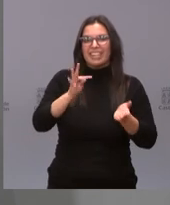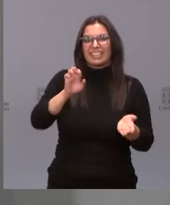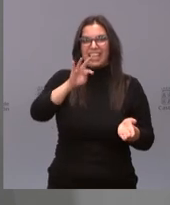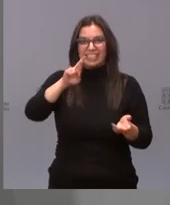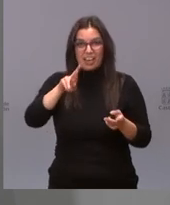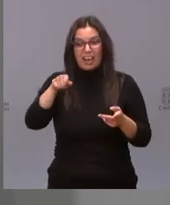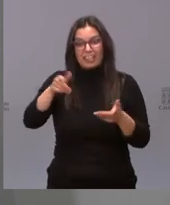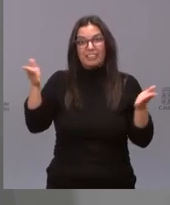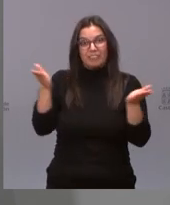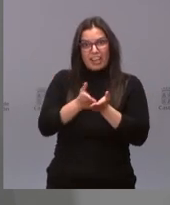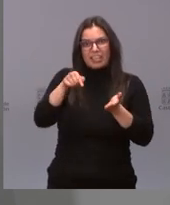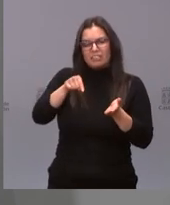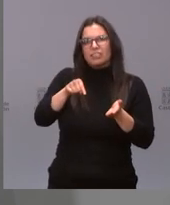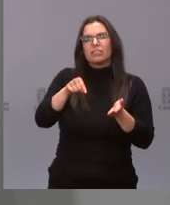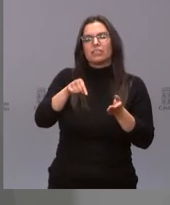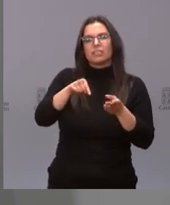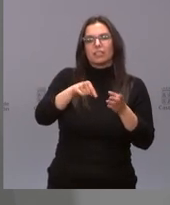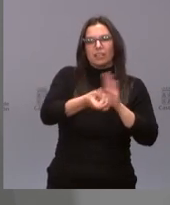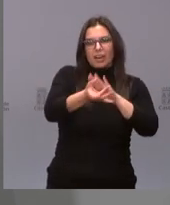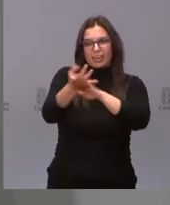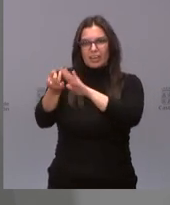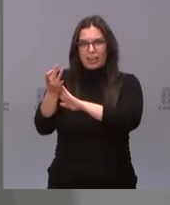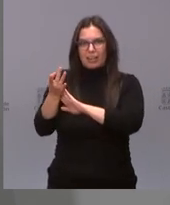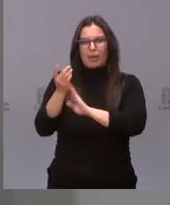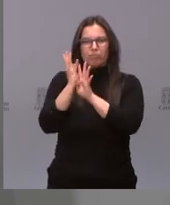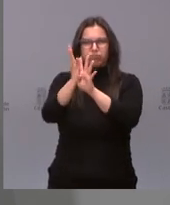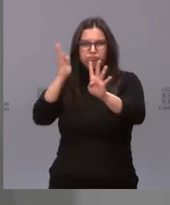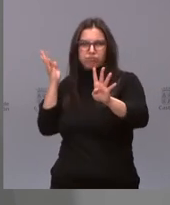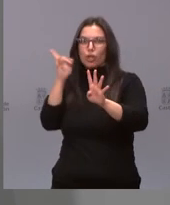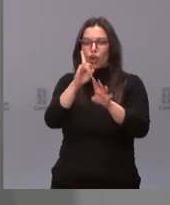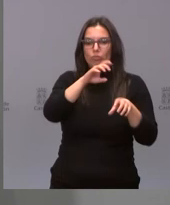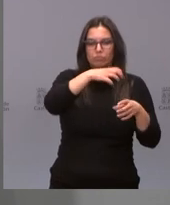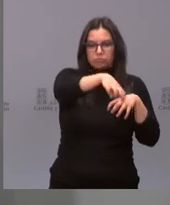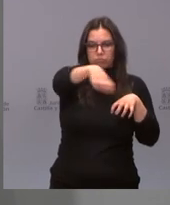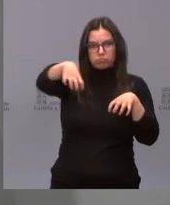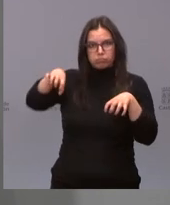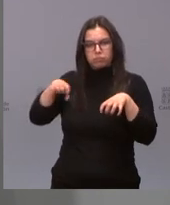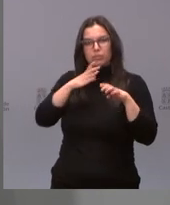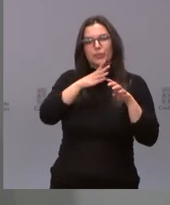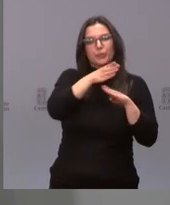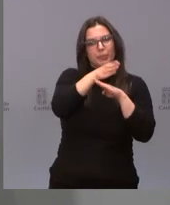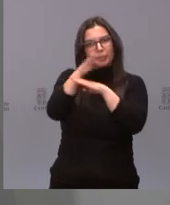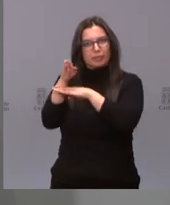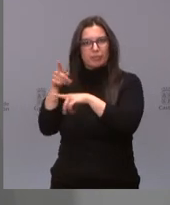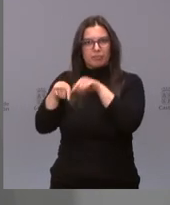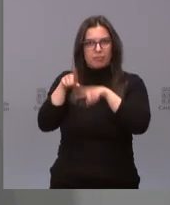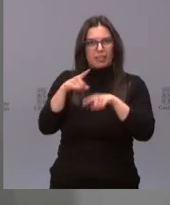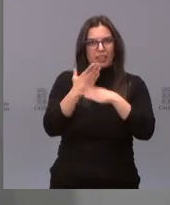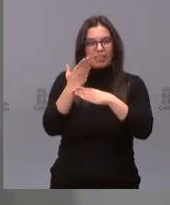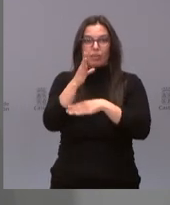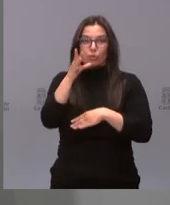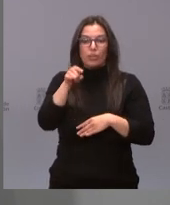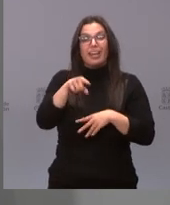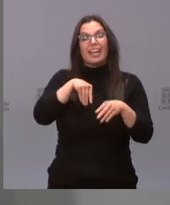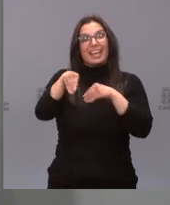Tietar se han puesto en marcha para que durante estos días se vaya vacunando. Por lo tanto, hacemos una